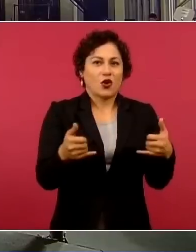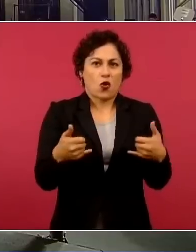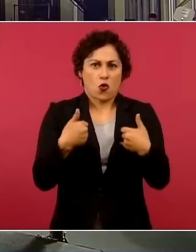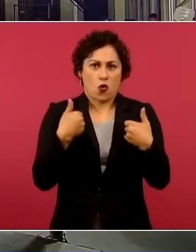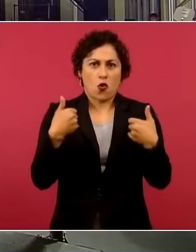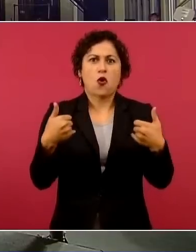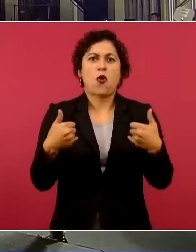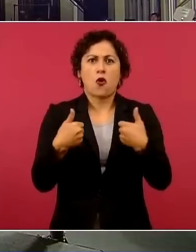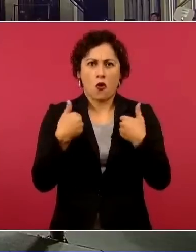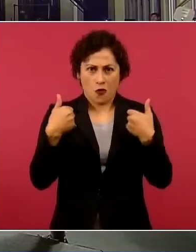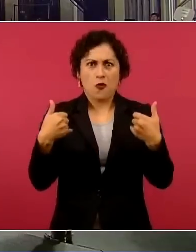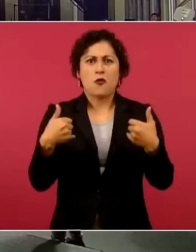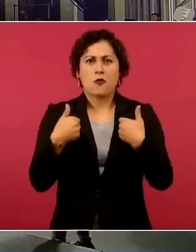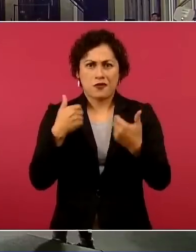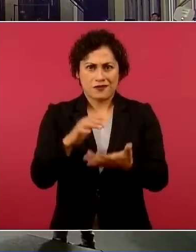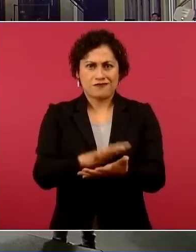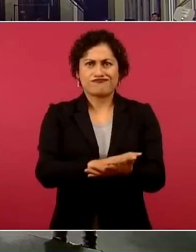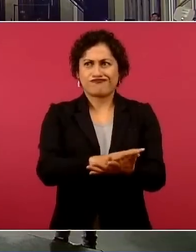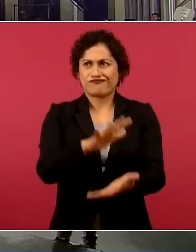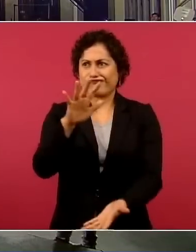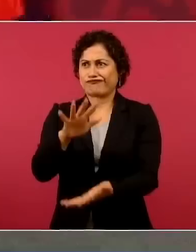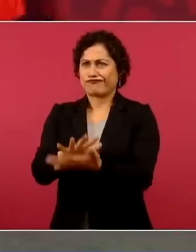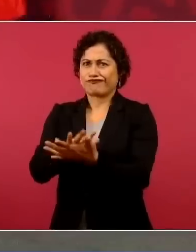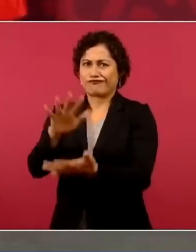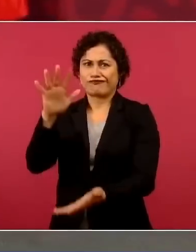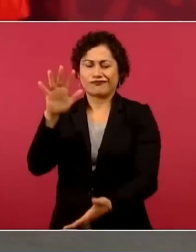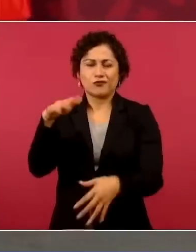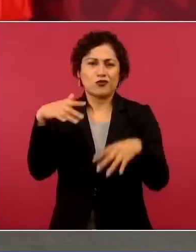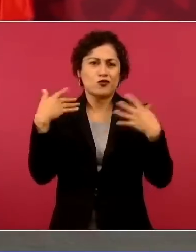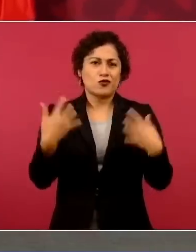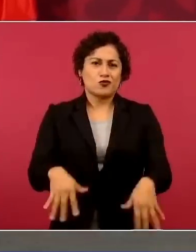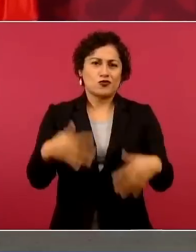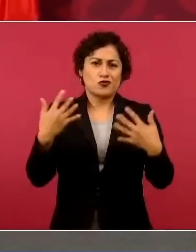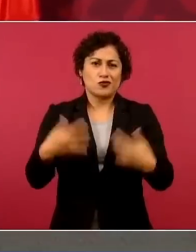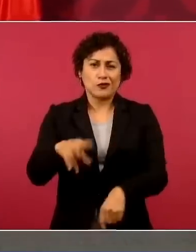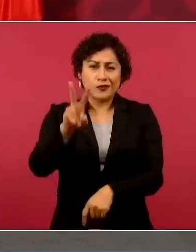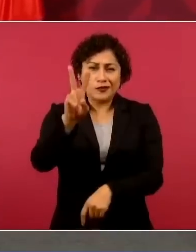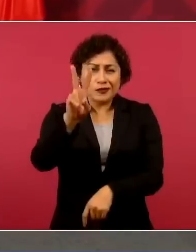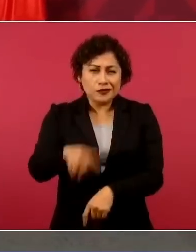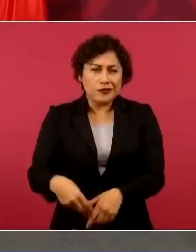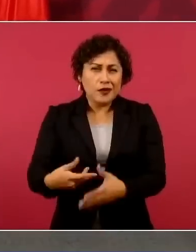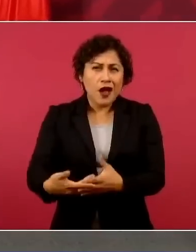nunca en el tiempo